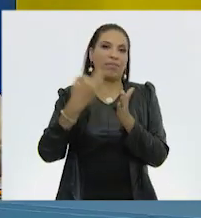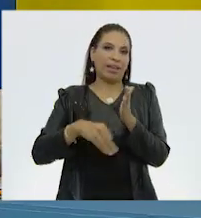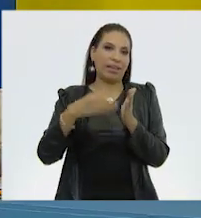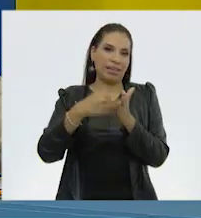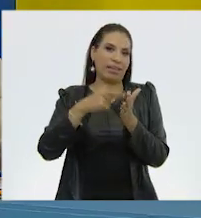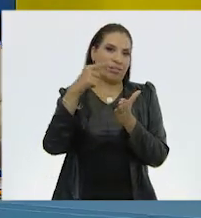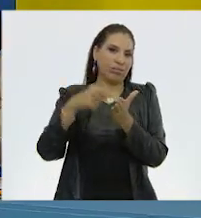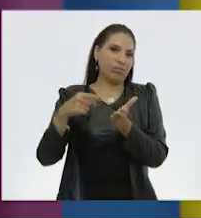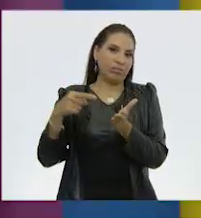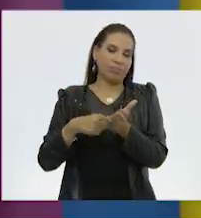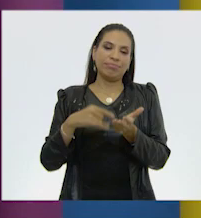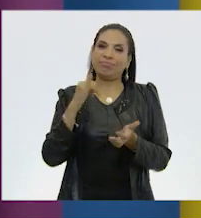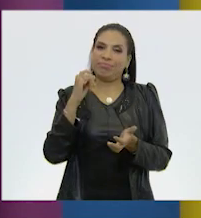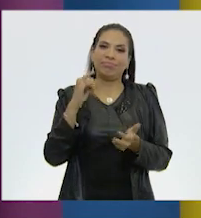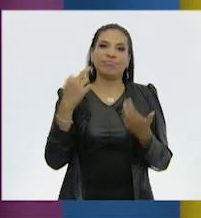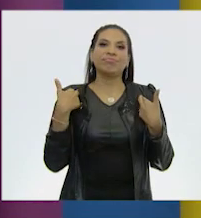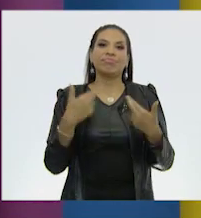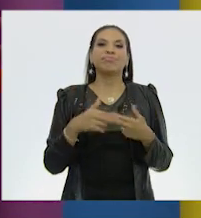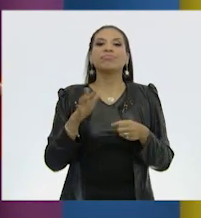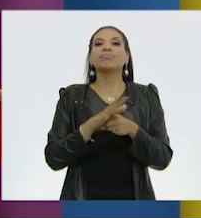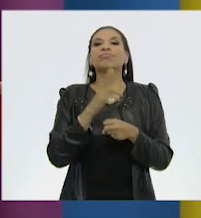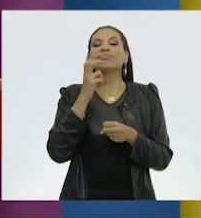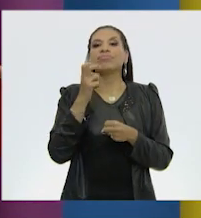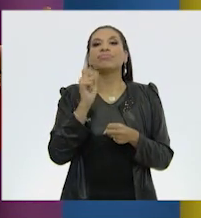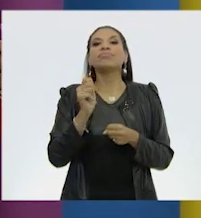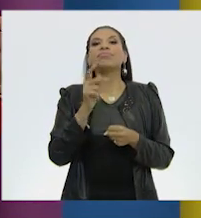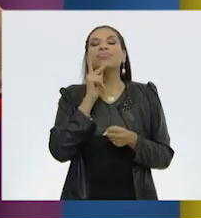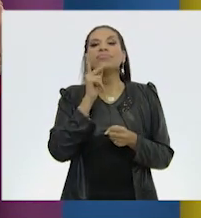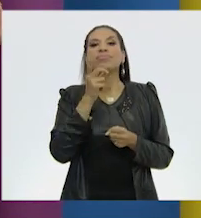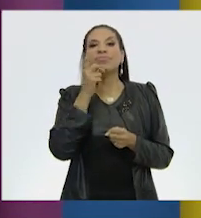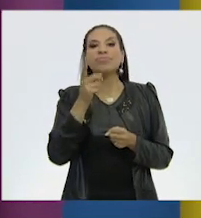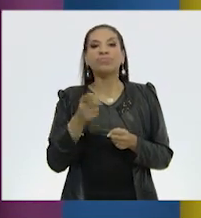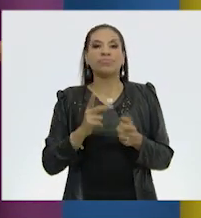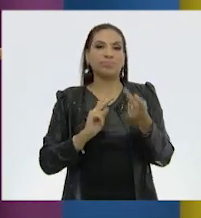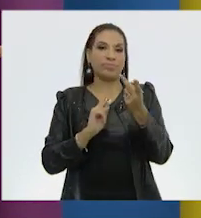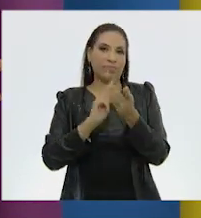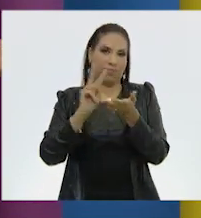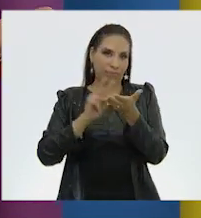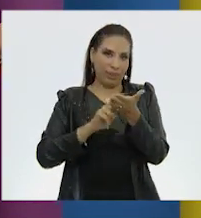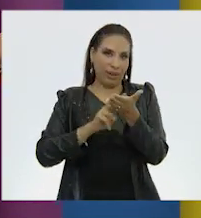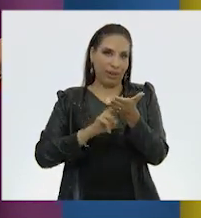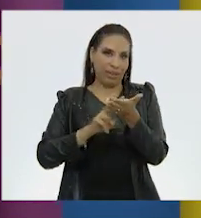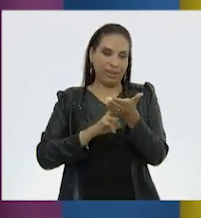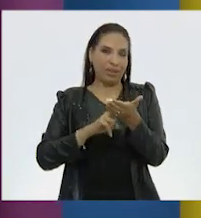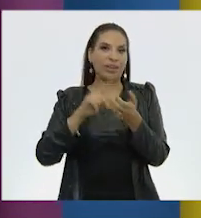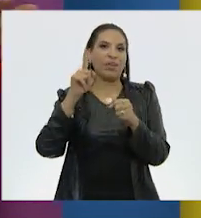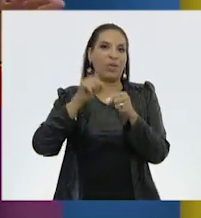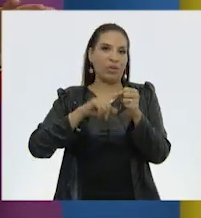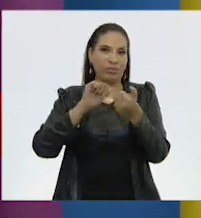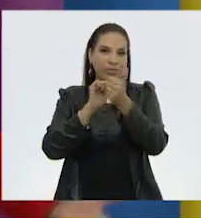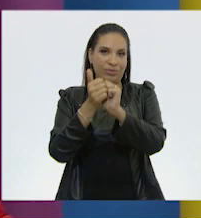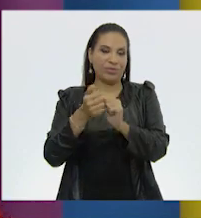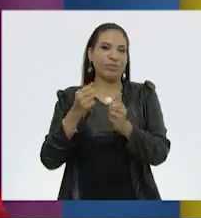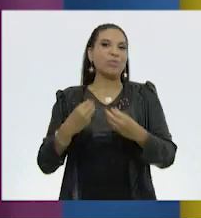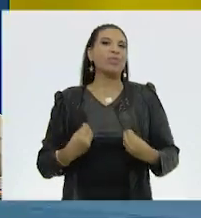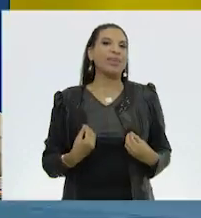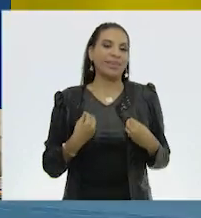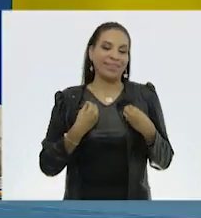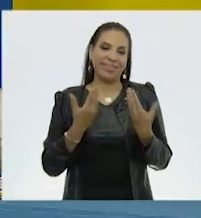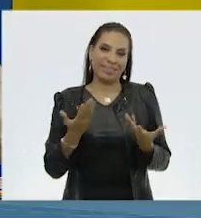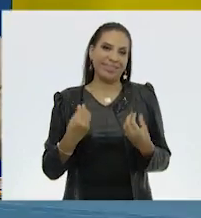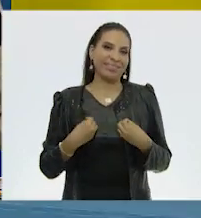en muchos lugares. ¡Ay, sí, profesor! Por eso la frase de que el verde es vida. Vida. ¿No es así?